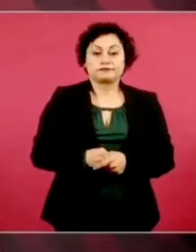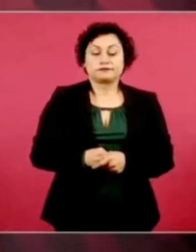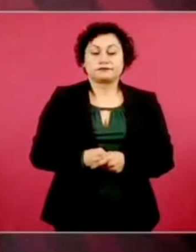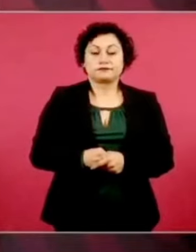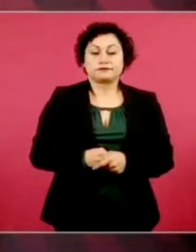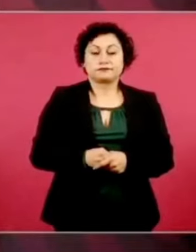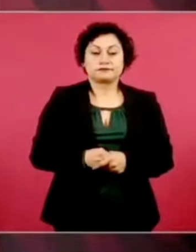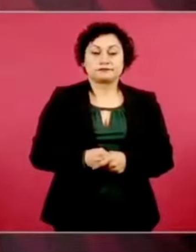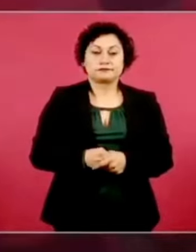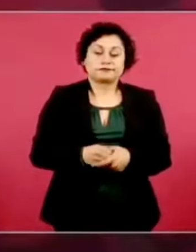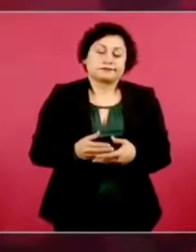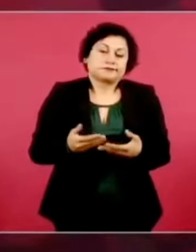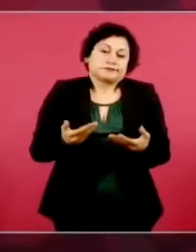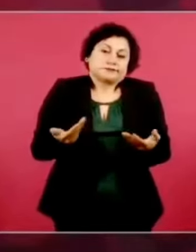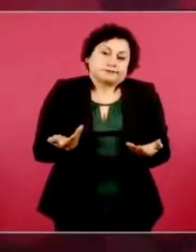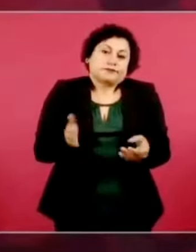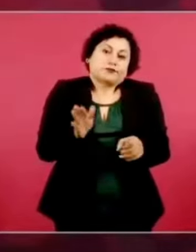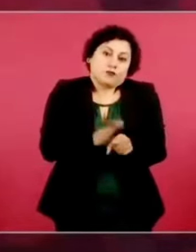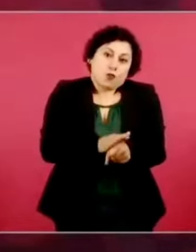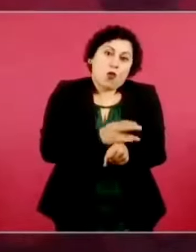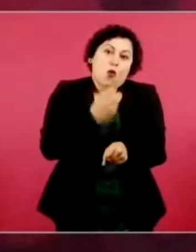Entiendo que están molestos.